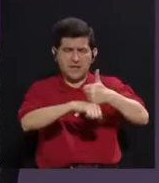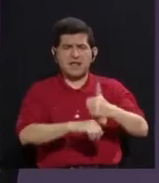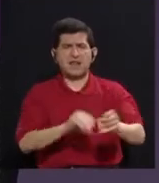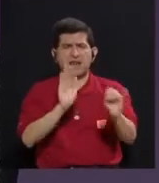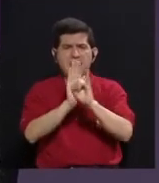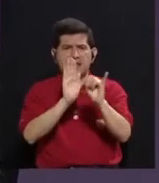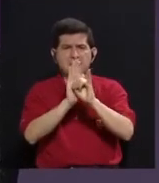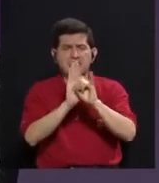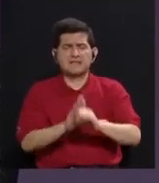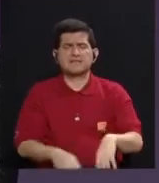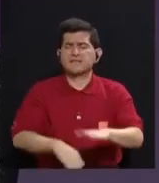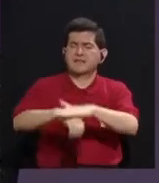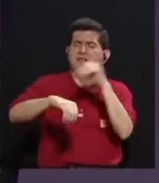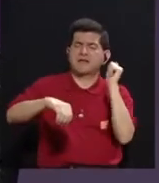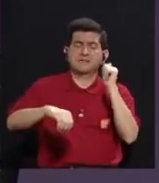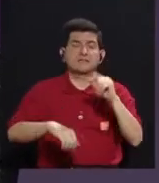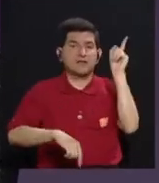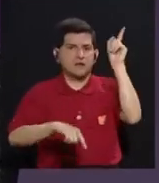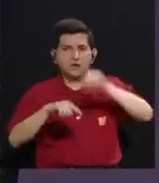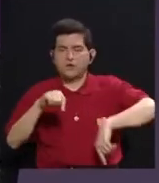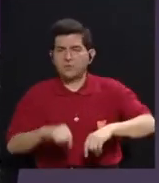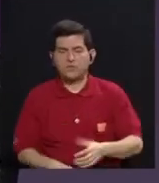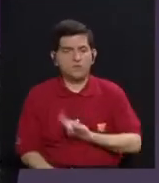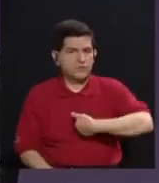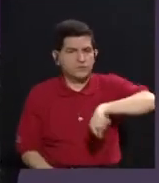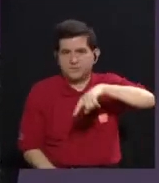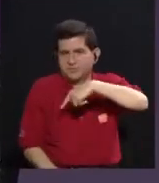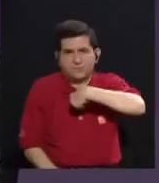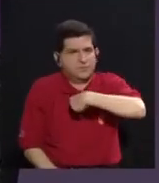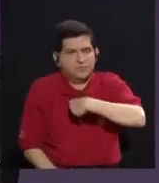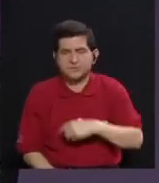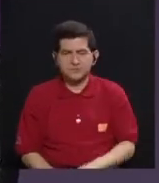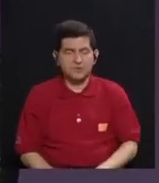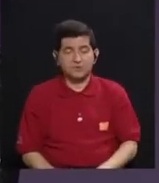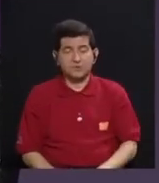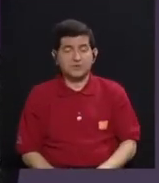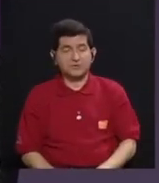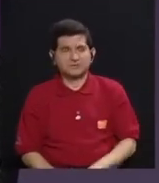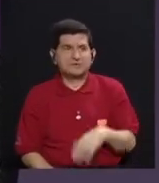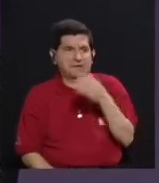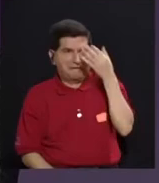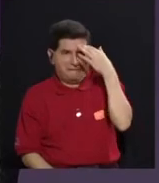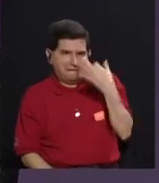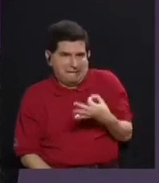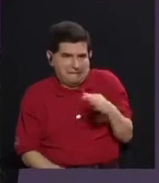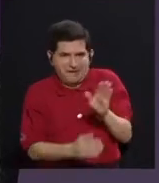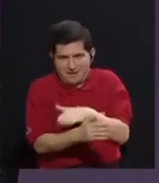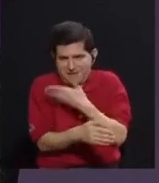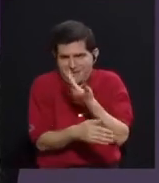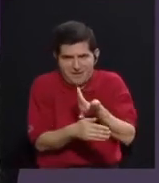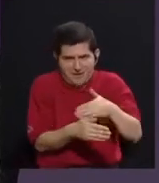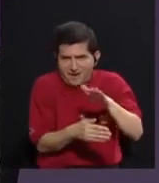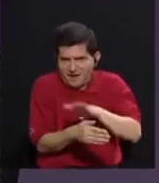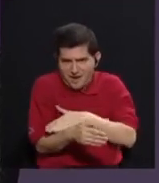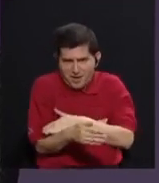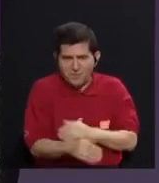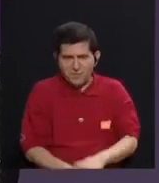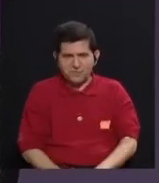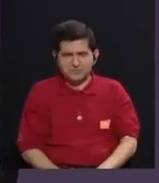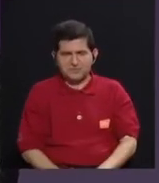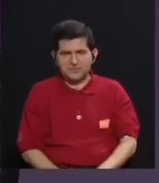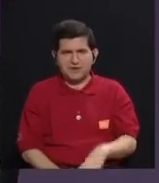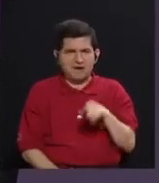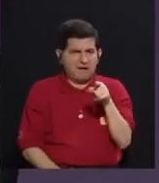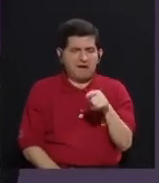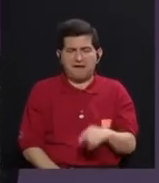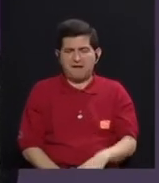identidad que la evoca, entonces no podemos de ninguna manera presumir que la música es, que se presume,